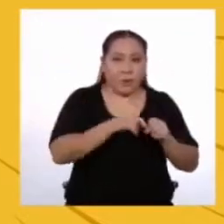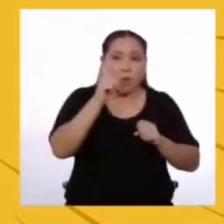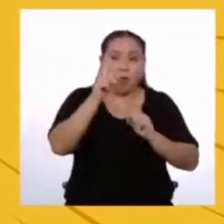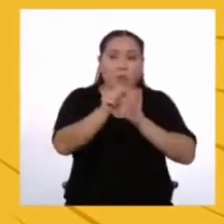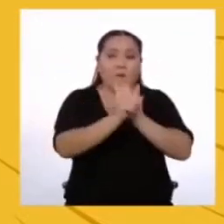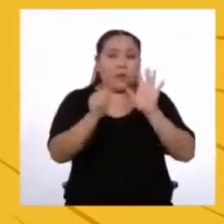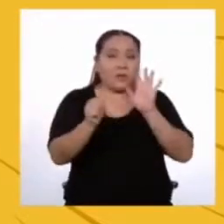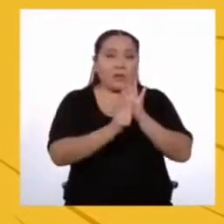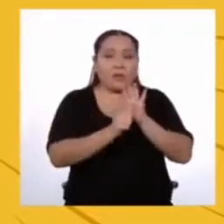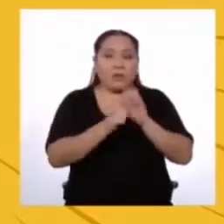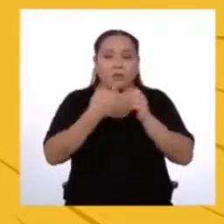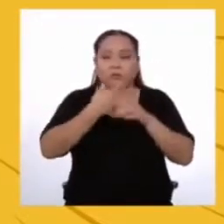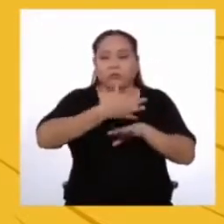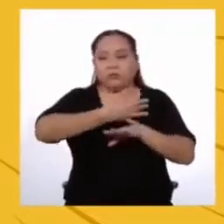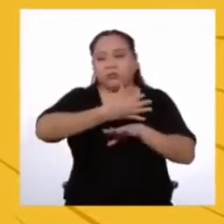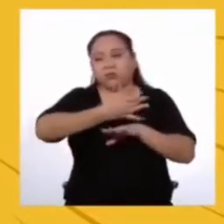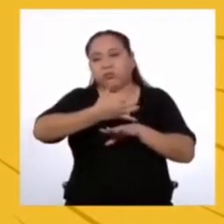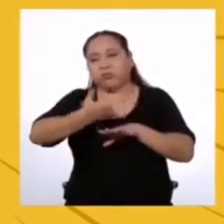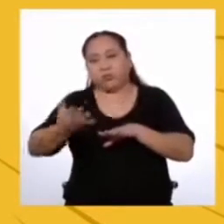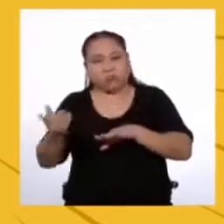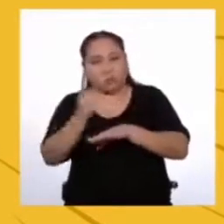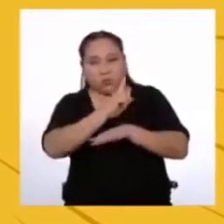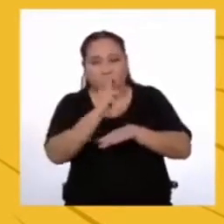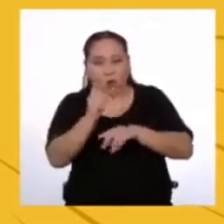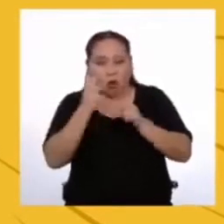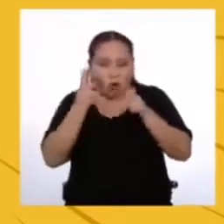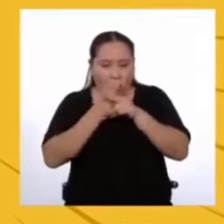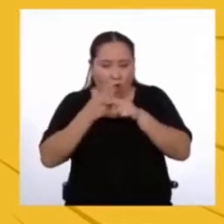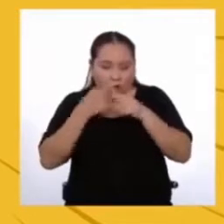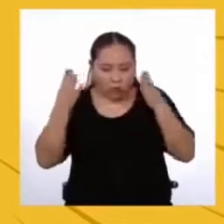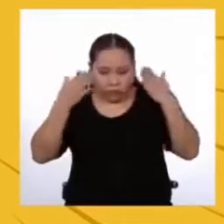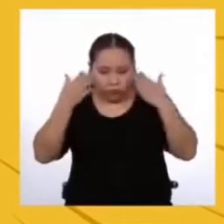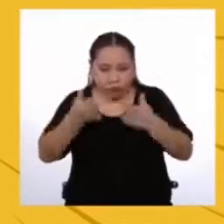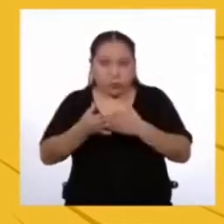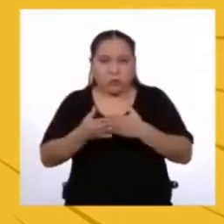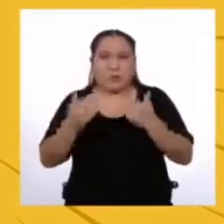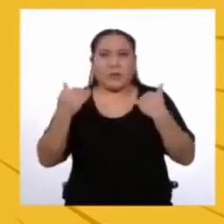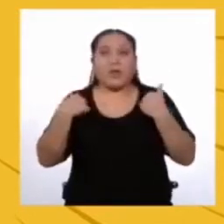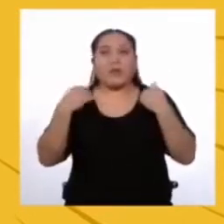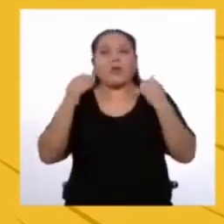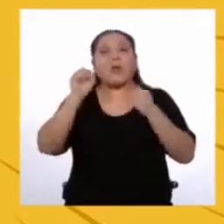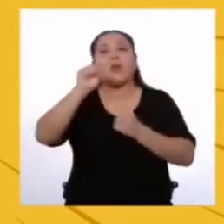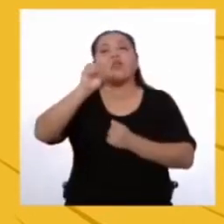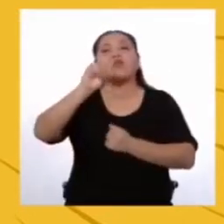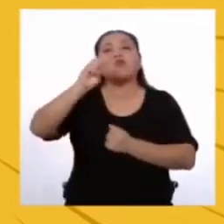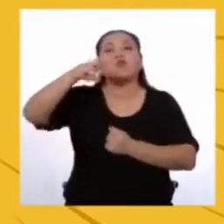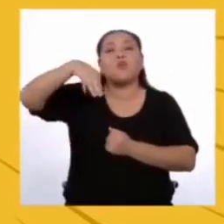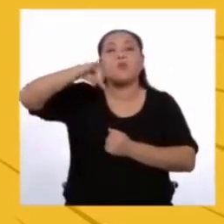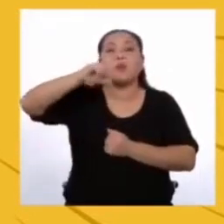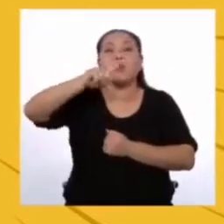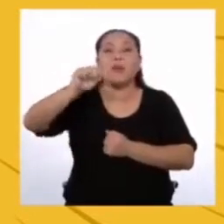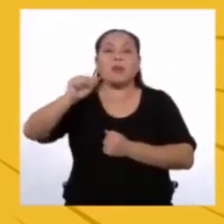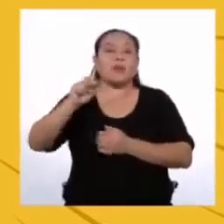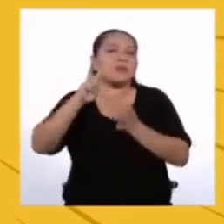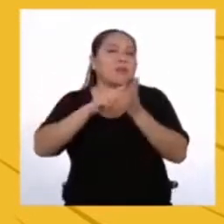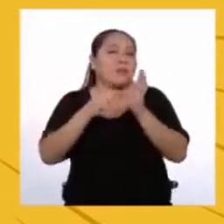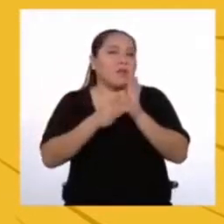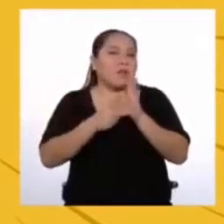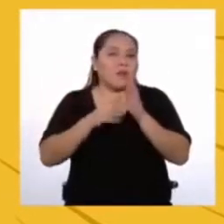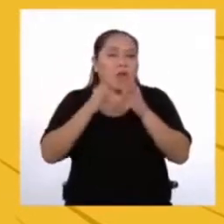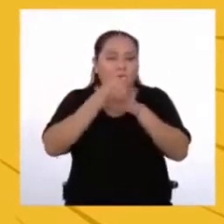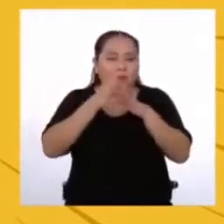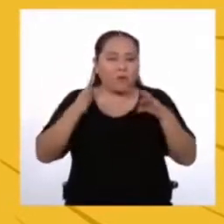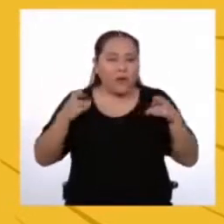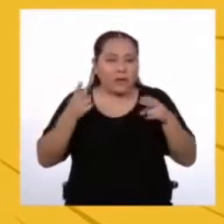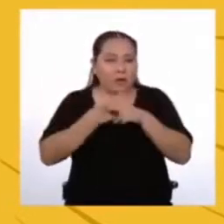debe ser excesivamente largo Debe contener una sumilla Es decir, una frase que indique